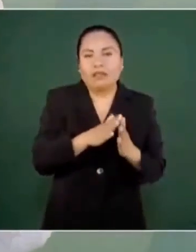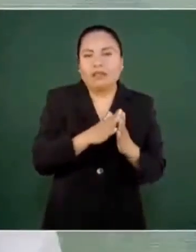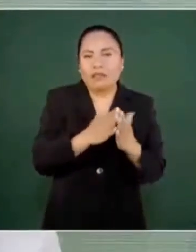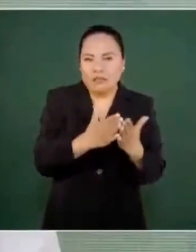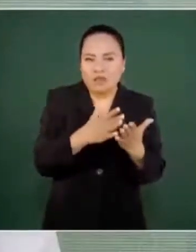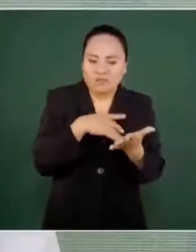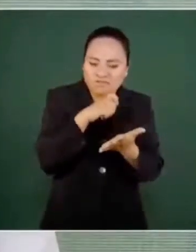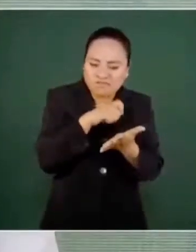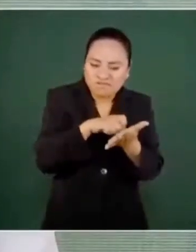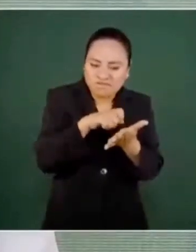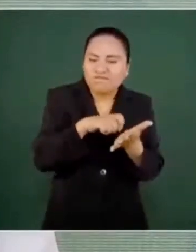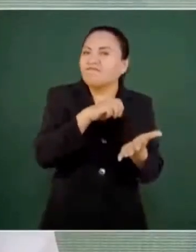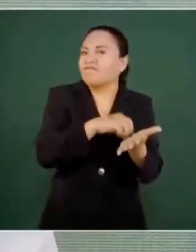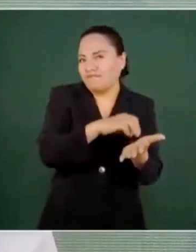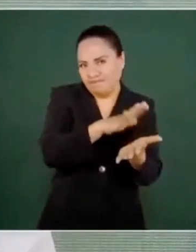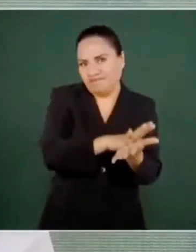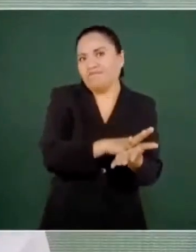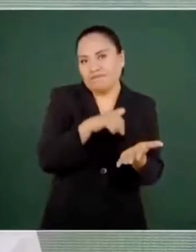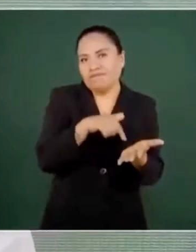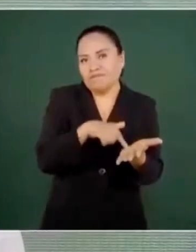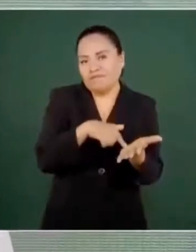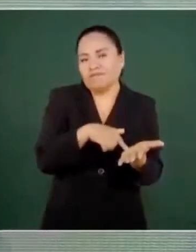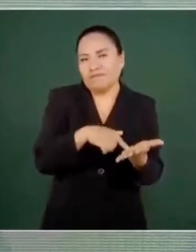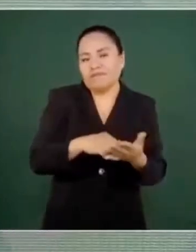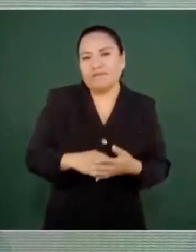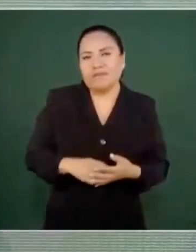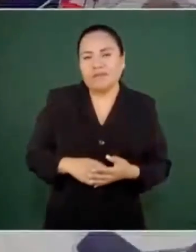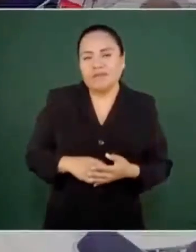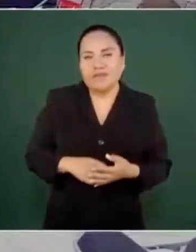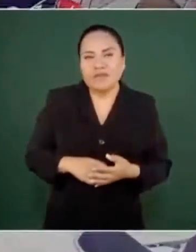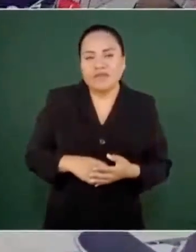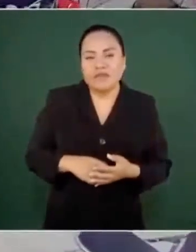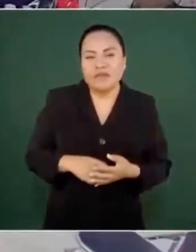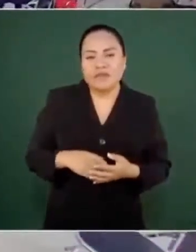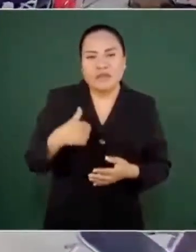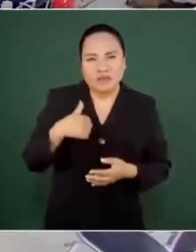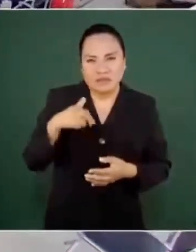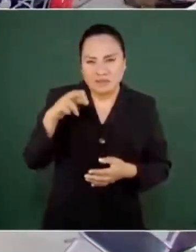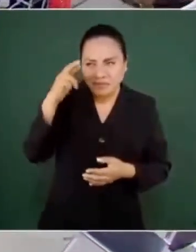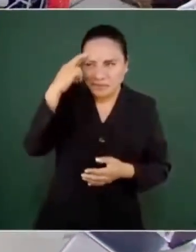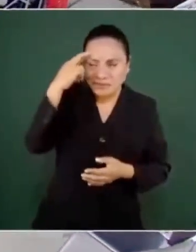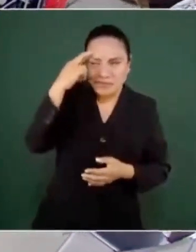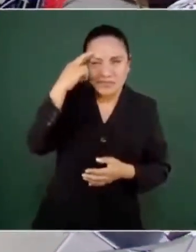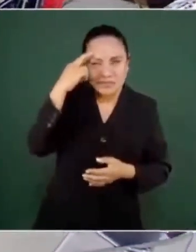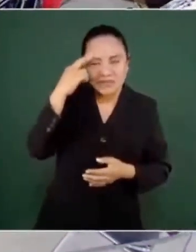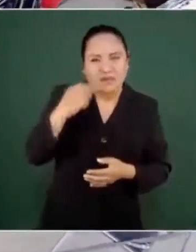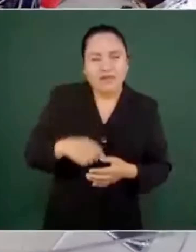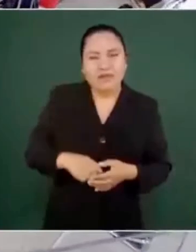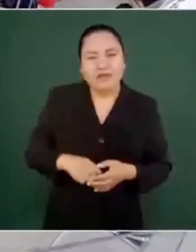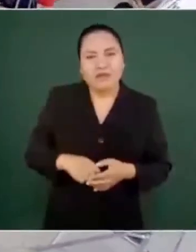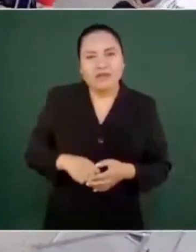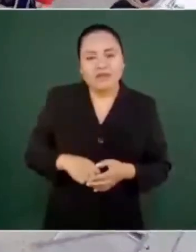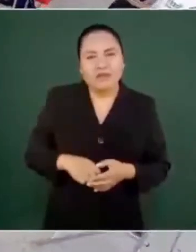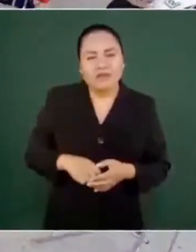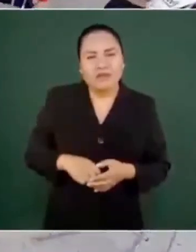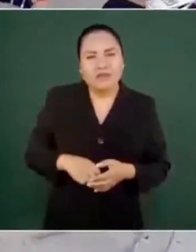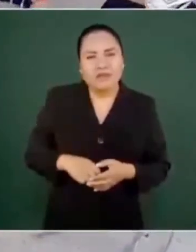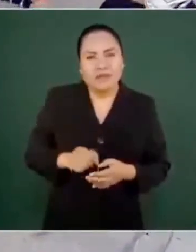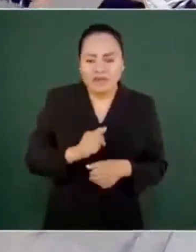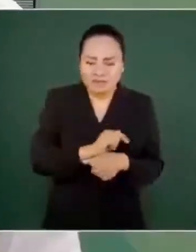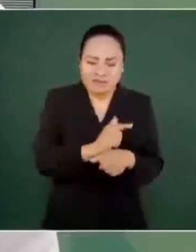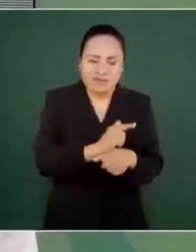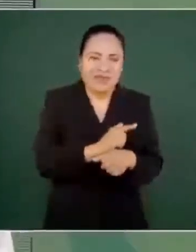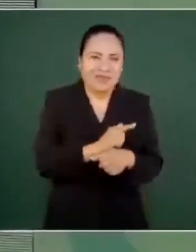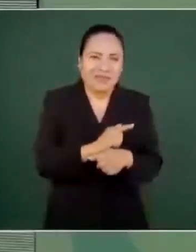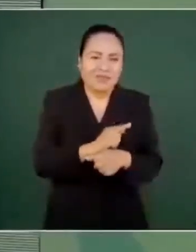y recuerdo que no sé si la licenciada Olga